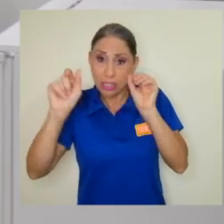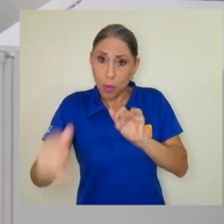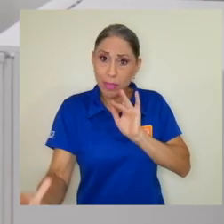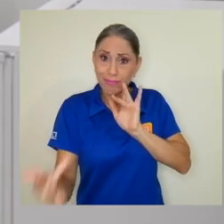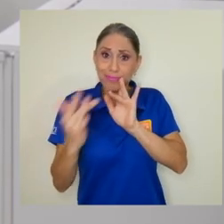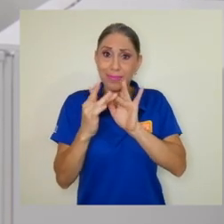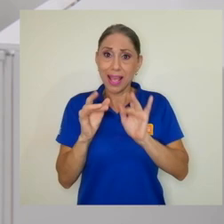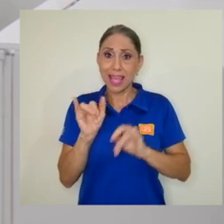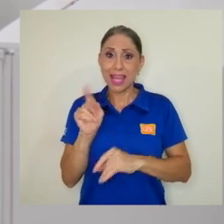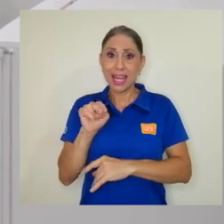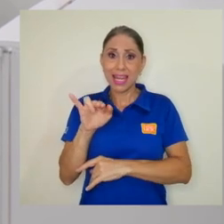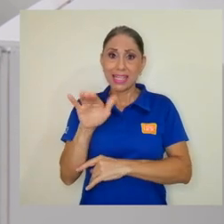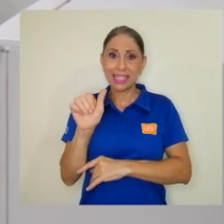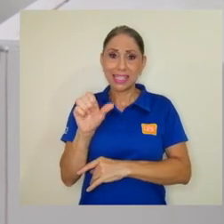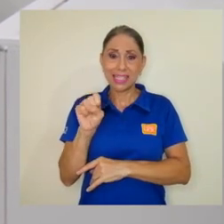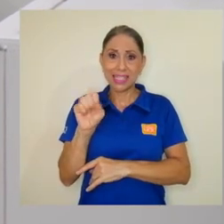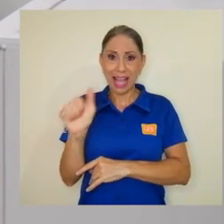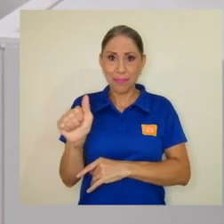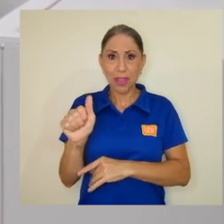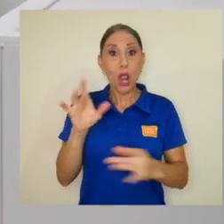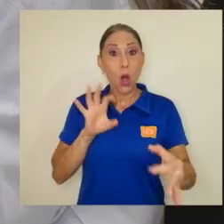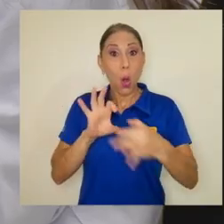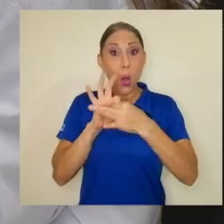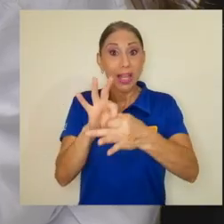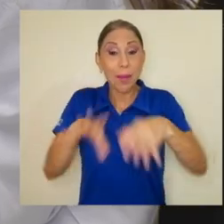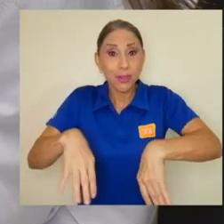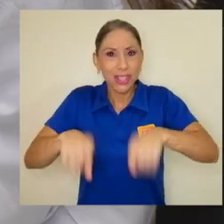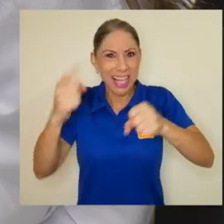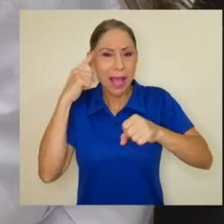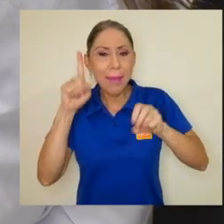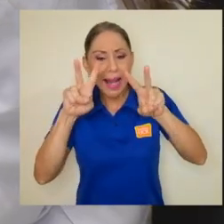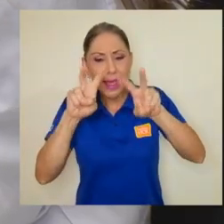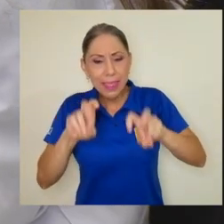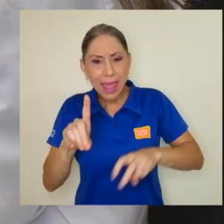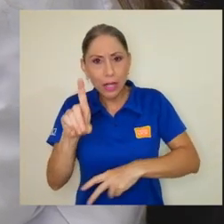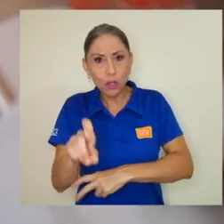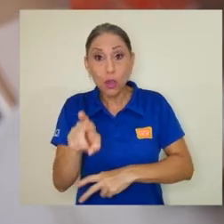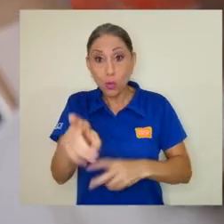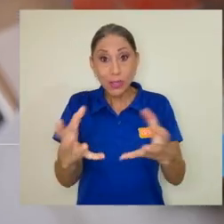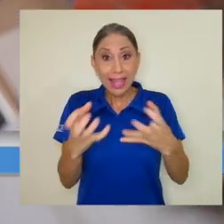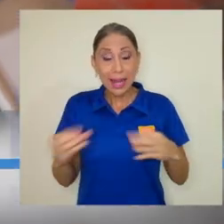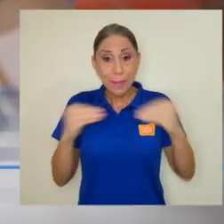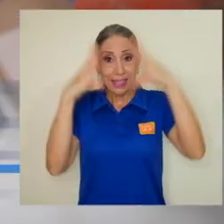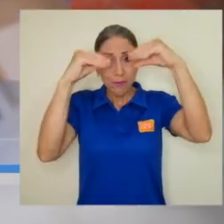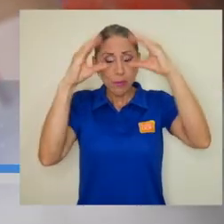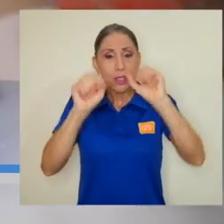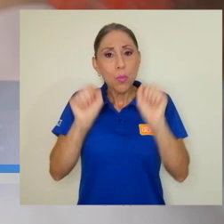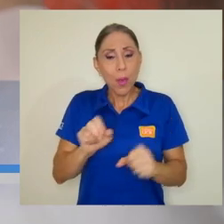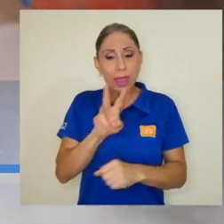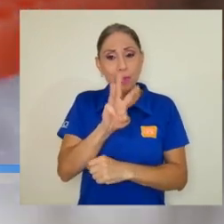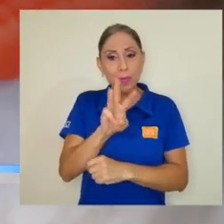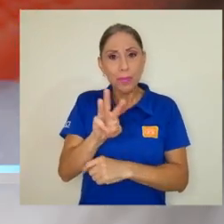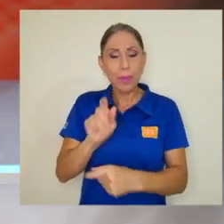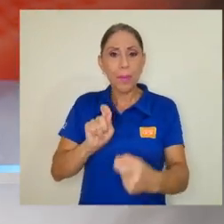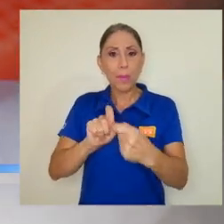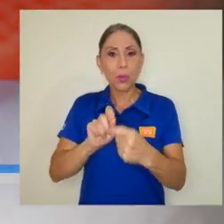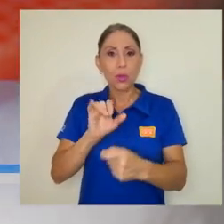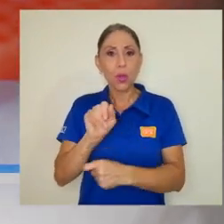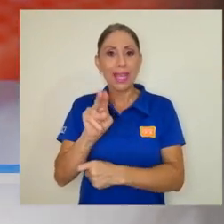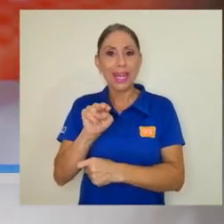coordinamos una cita para hacer el diagnóstico. Si usted desea más información, puede visitar el sitio inisa